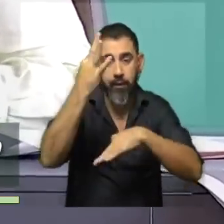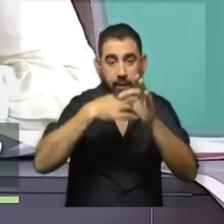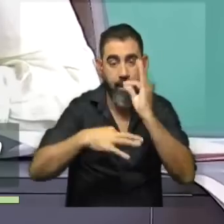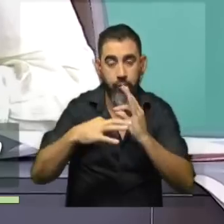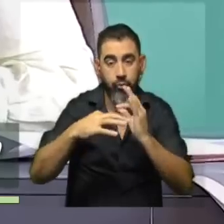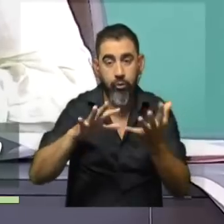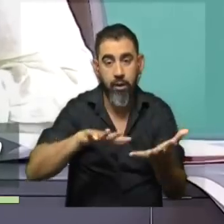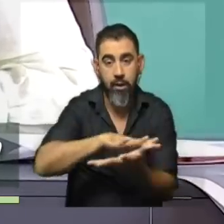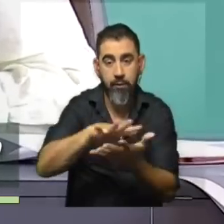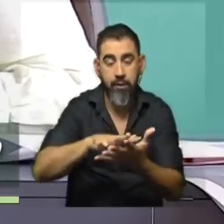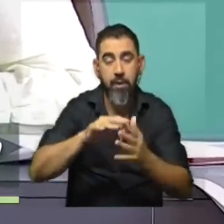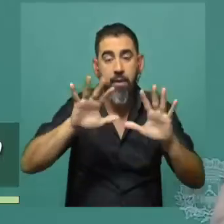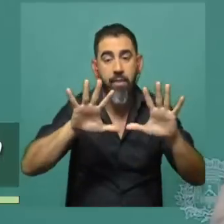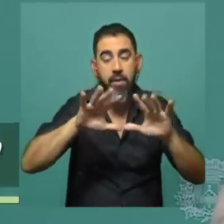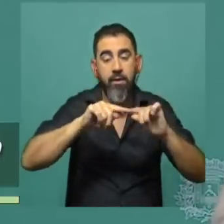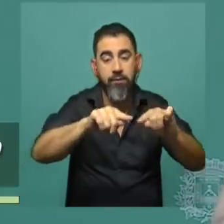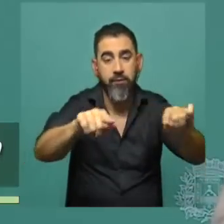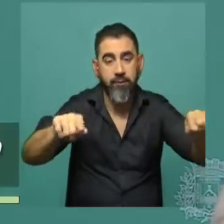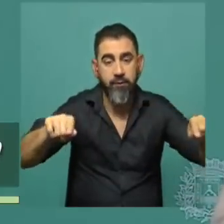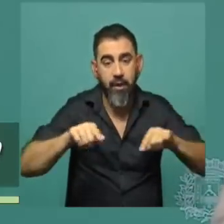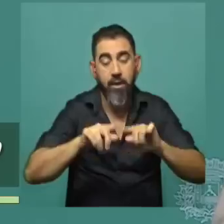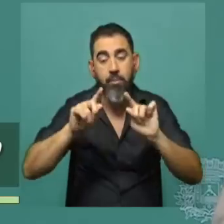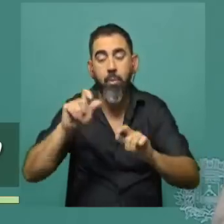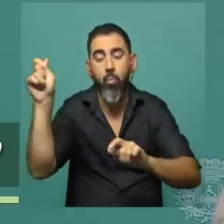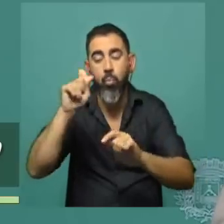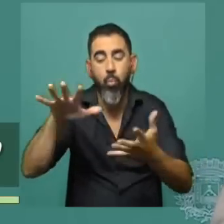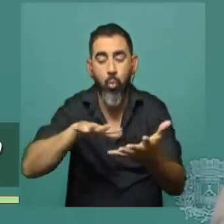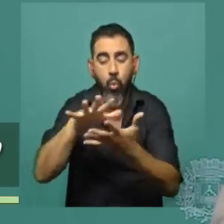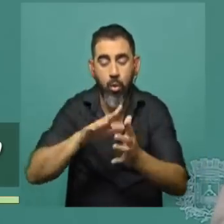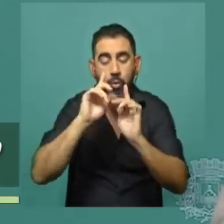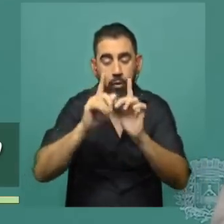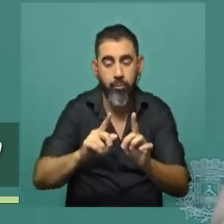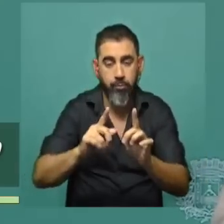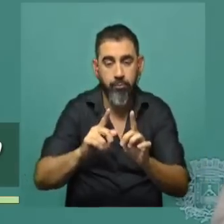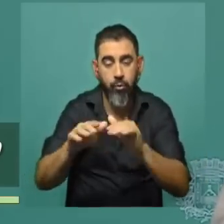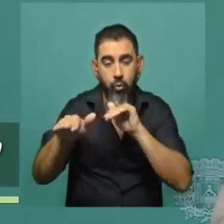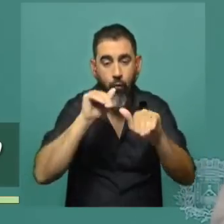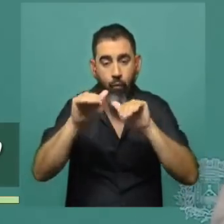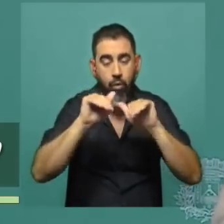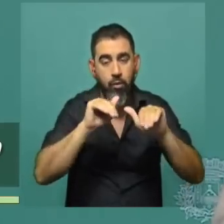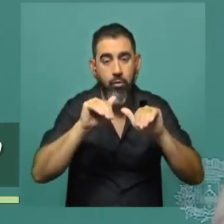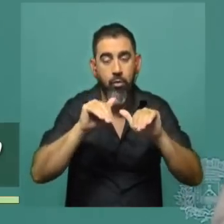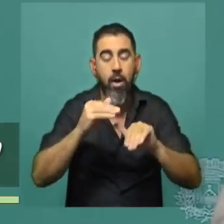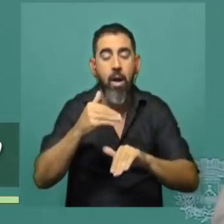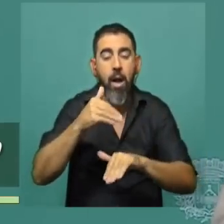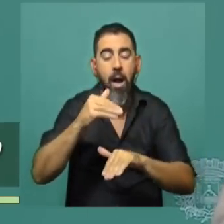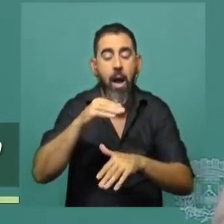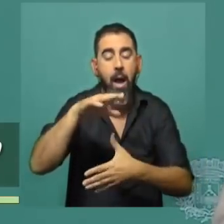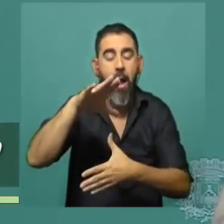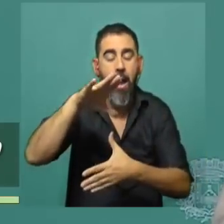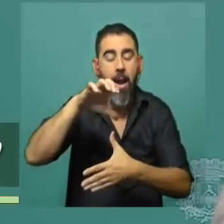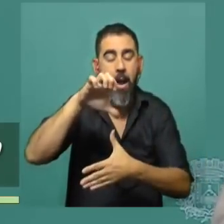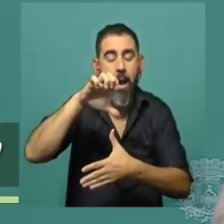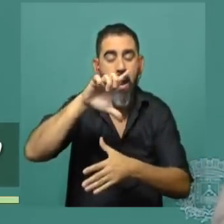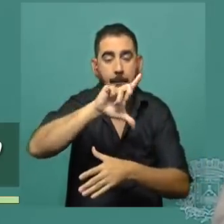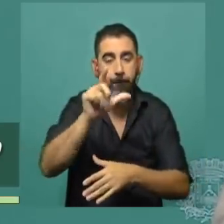nuestras salas, 10 salas más algunos espacios públicos que también están siendo convocados en el Complejo América, en el pueblo